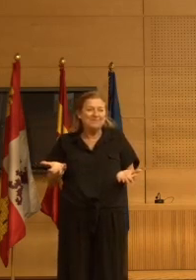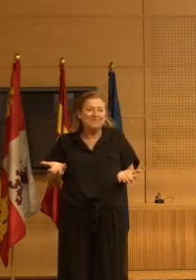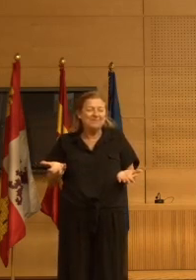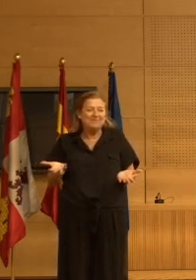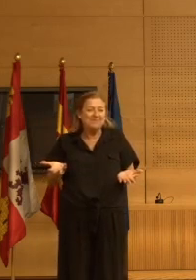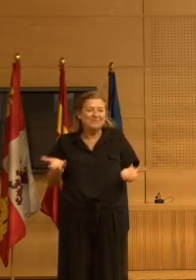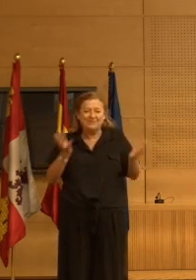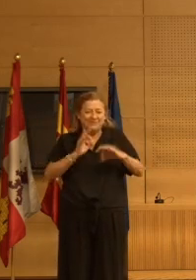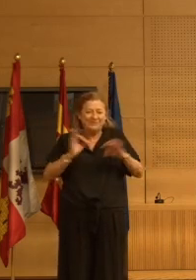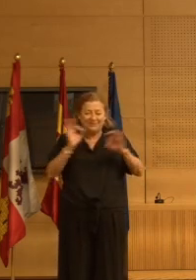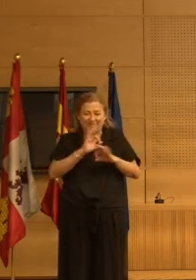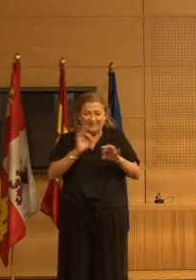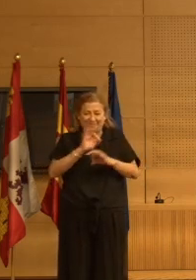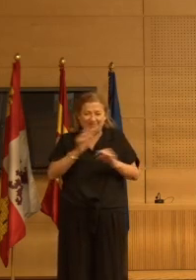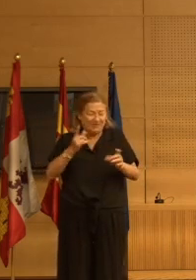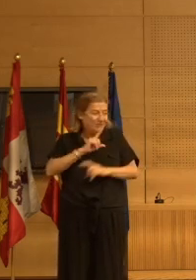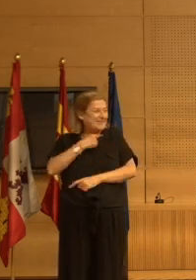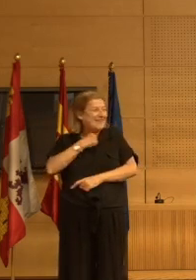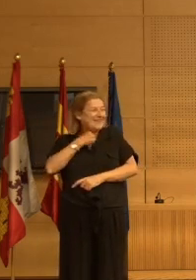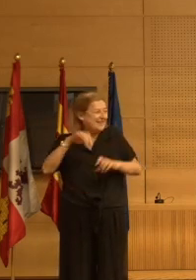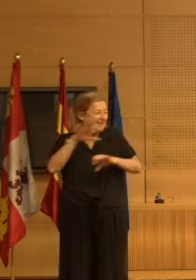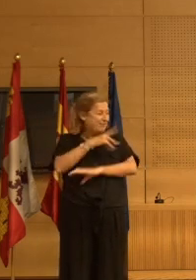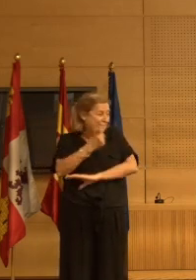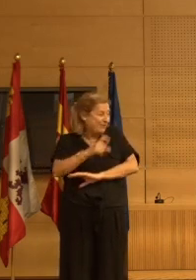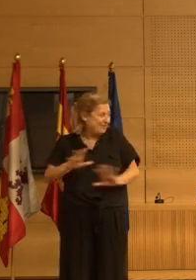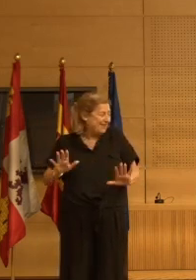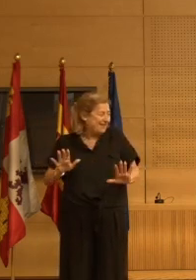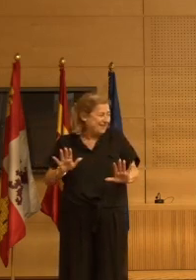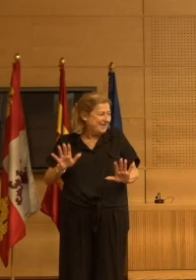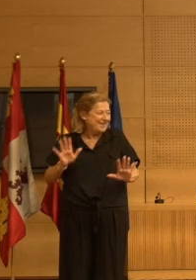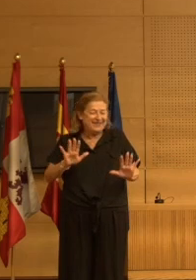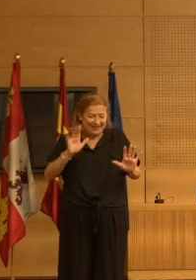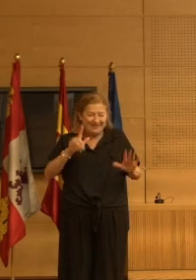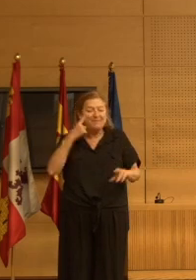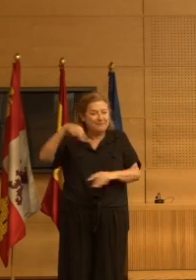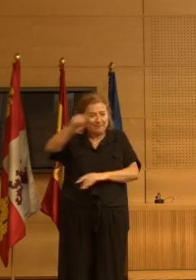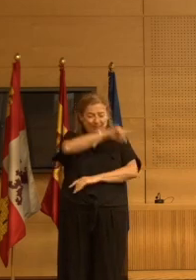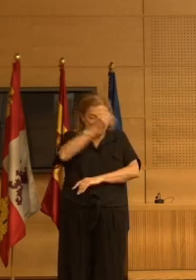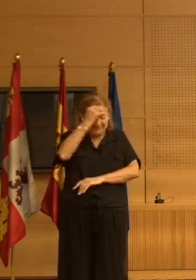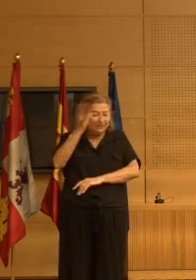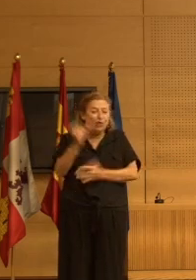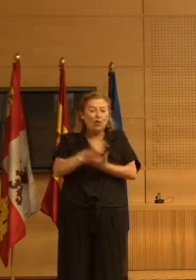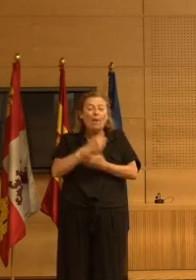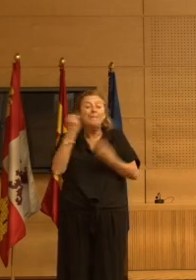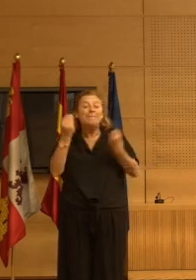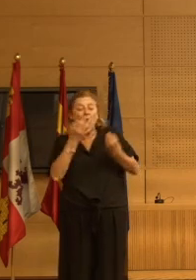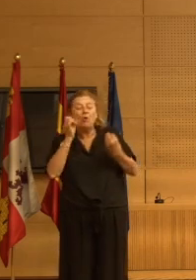realmente no hacía falta esta y creen que ha mejorado o que se han quedado igual